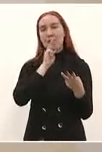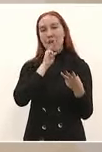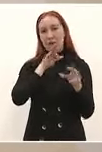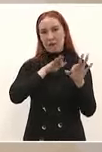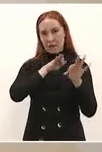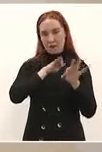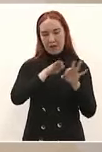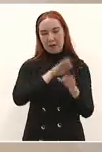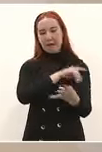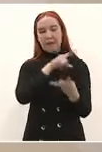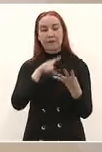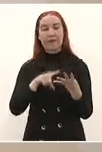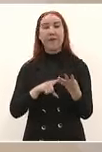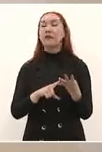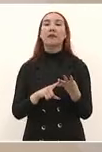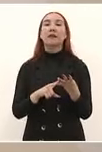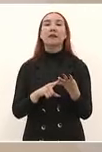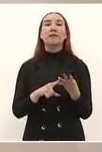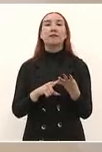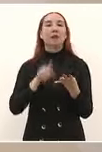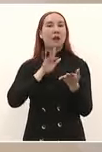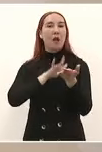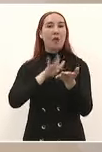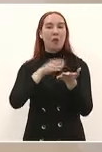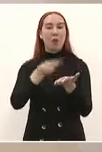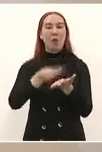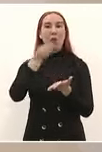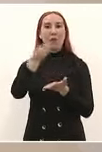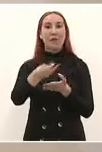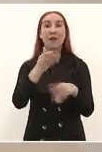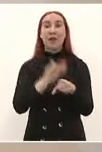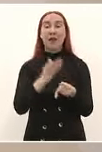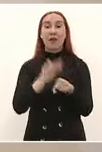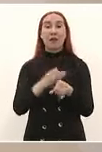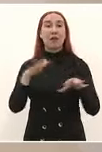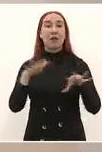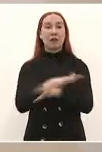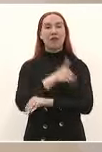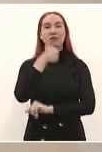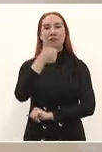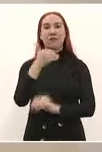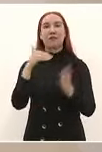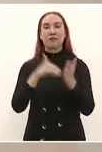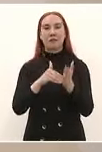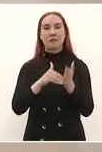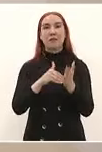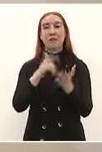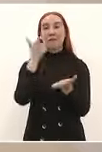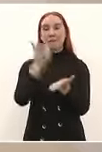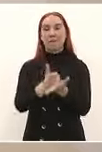pensión a partir de ese primer bimestre ya subió a 6 mil pesos bimestrales